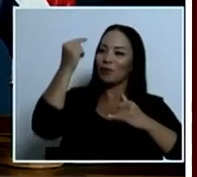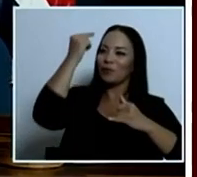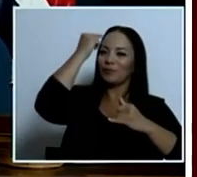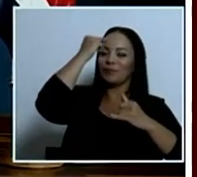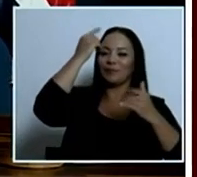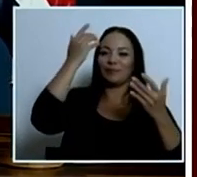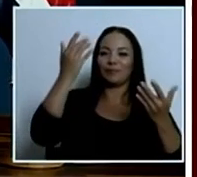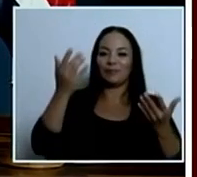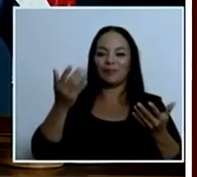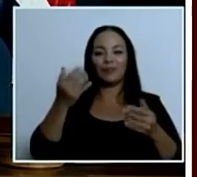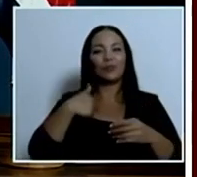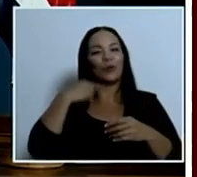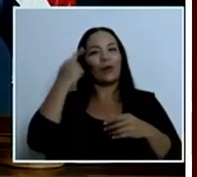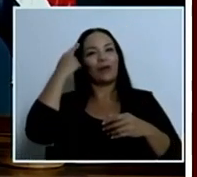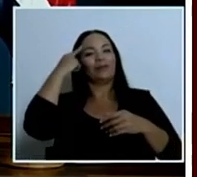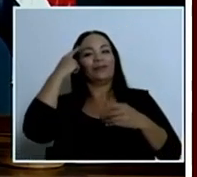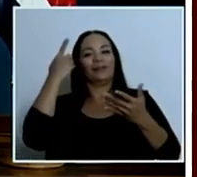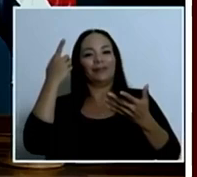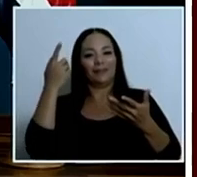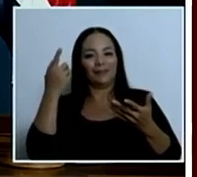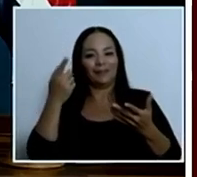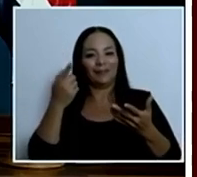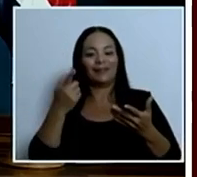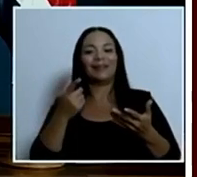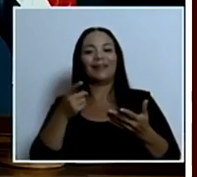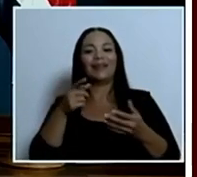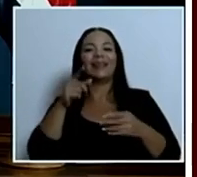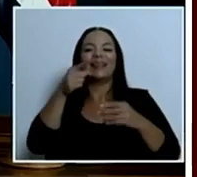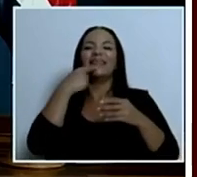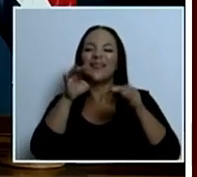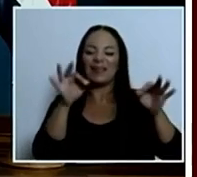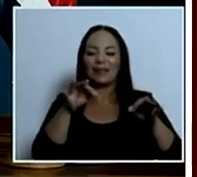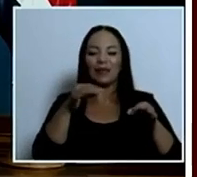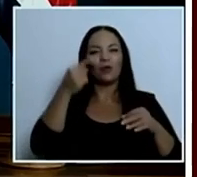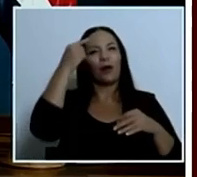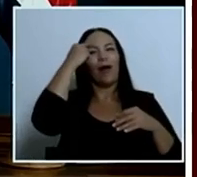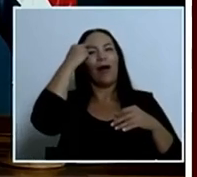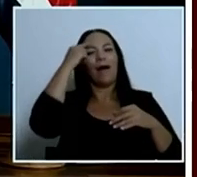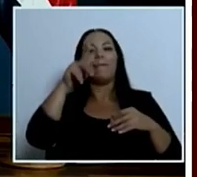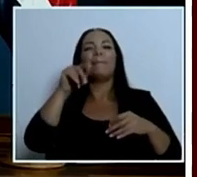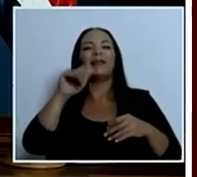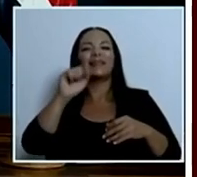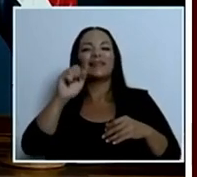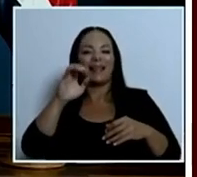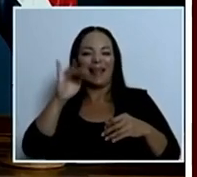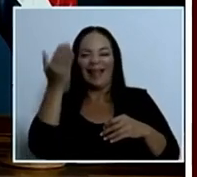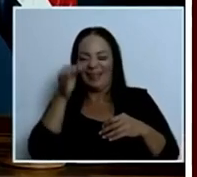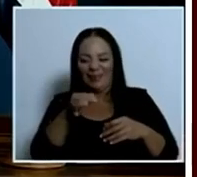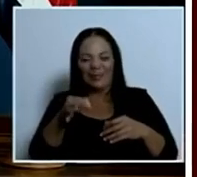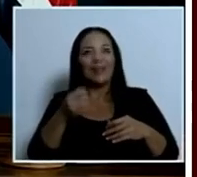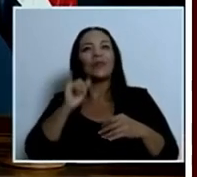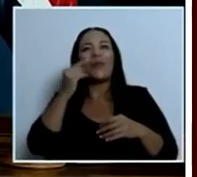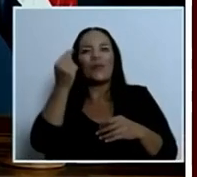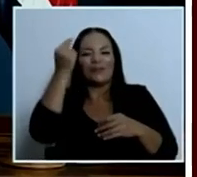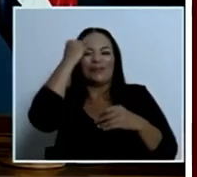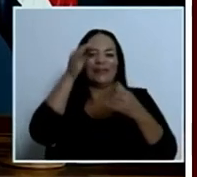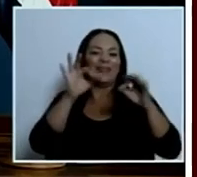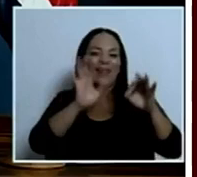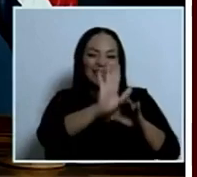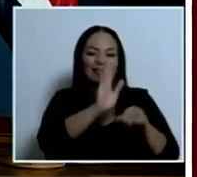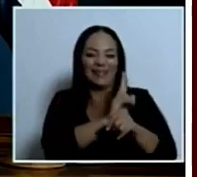pesetas, pero ustedes saben qué significa, me cayó la peseta que fue el que lo impulsó siendo diputado en la